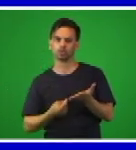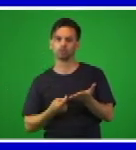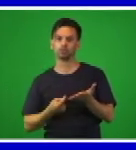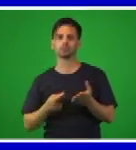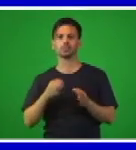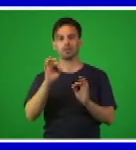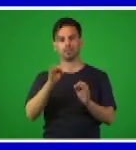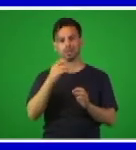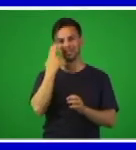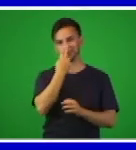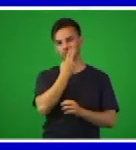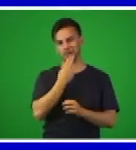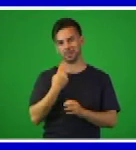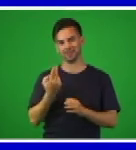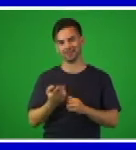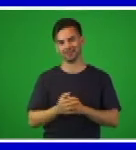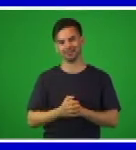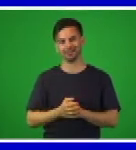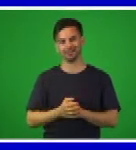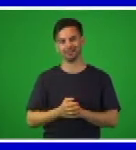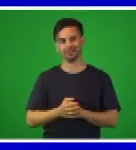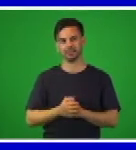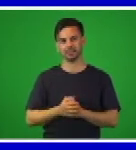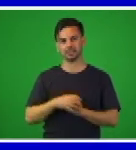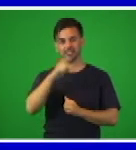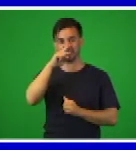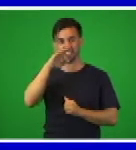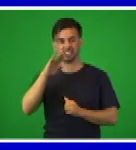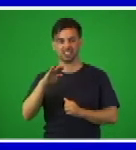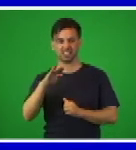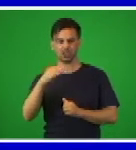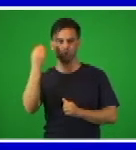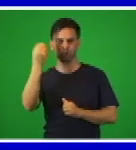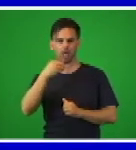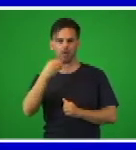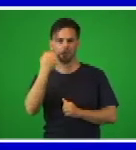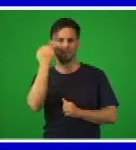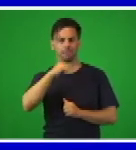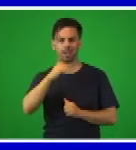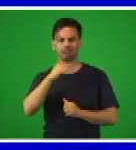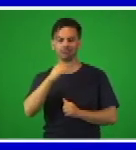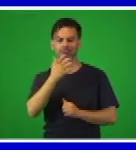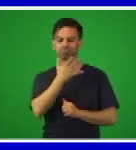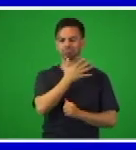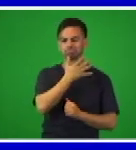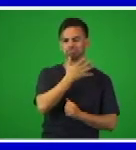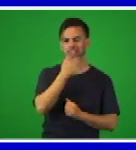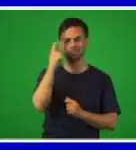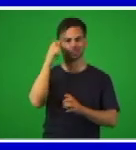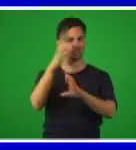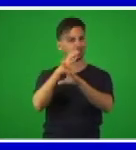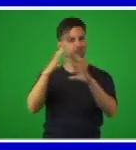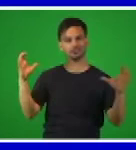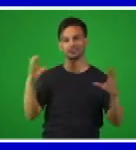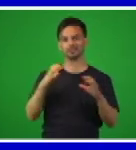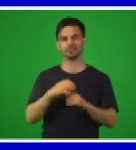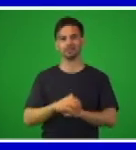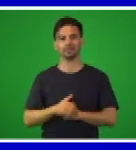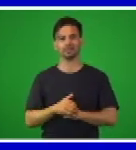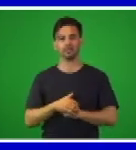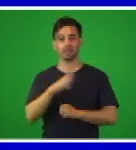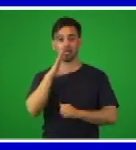Lo tienen en pantalla también. Los niños saben más de lo que parece. Y si les dijeran que escribiesen lo que saben,